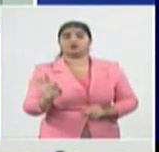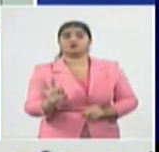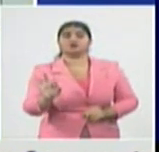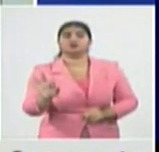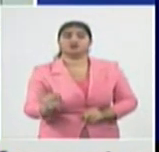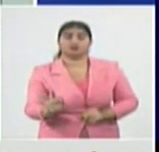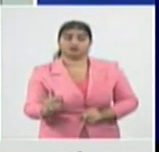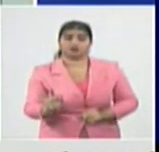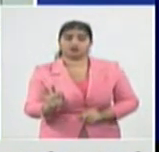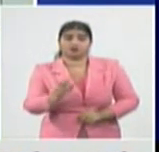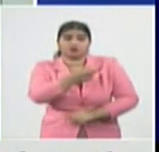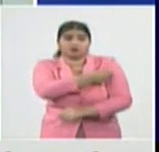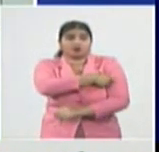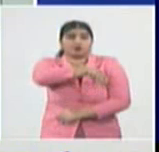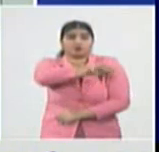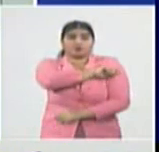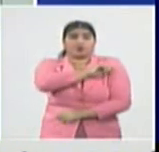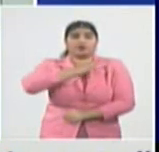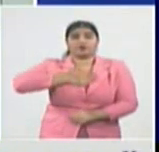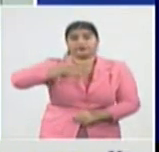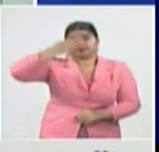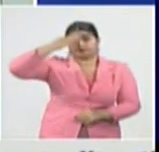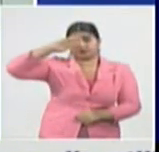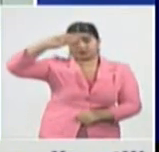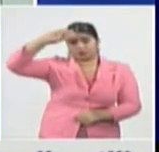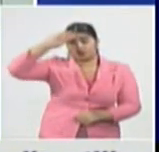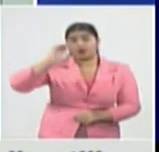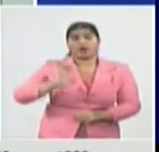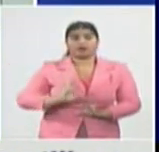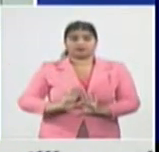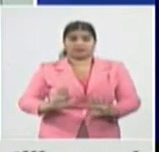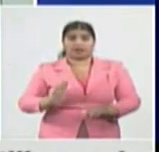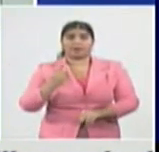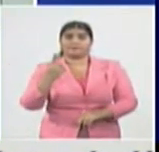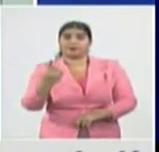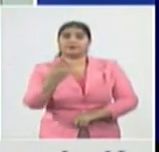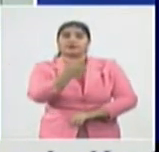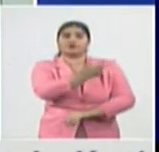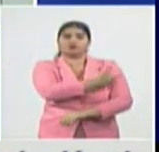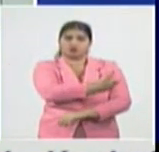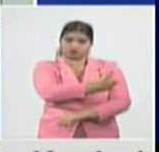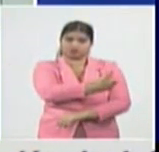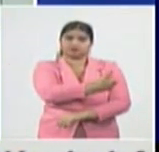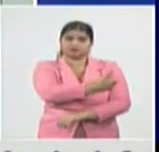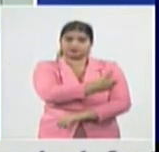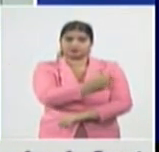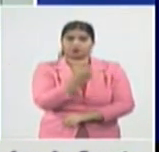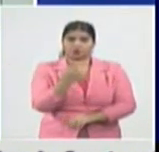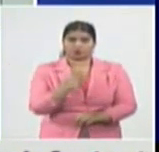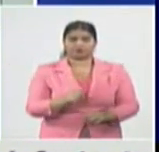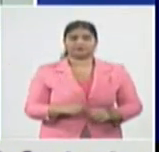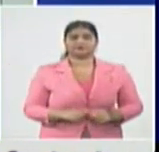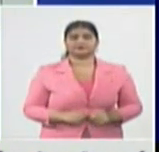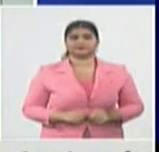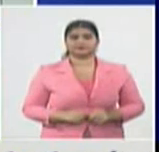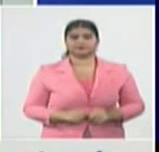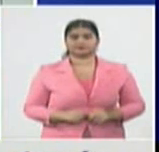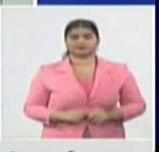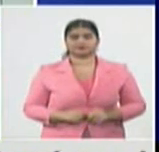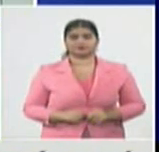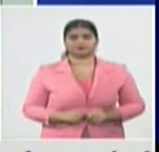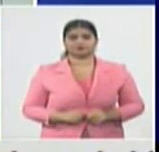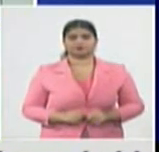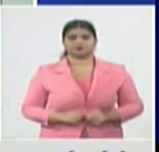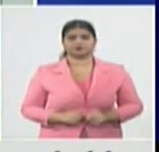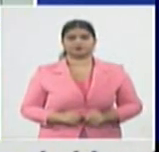población cubana al menos con una primera dosis de candidatos vacunales,